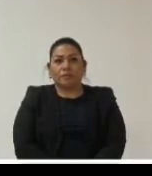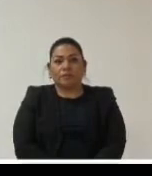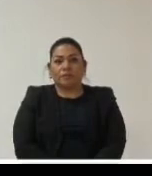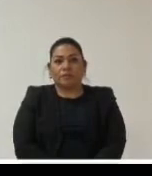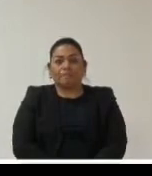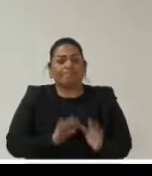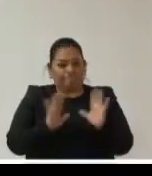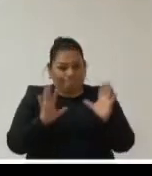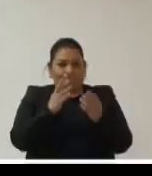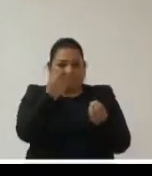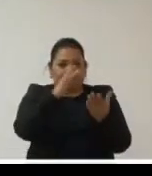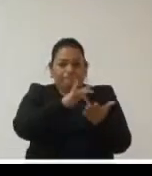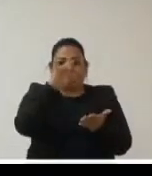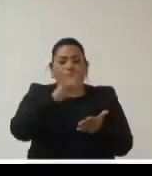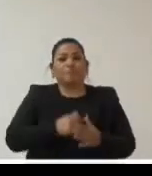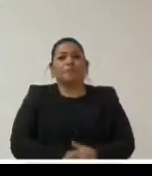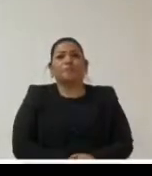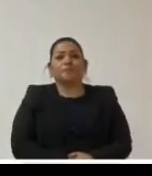listo muchas gracias